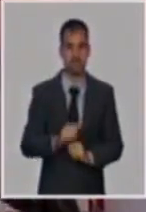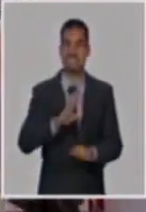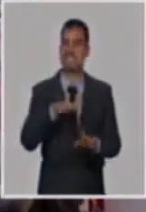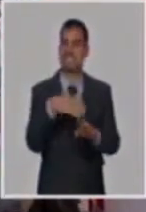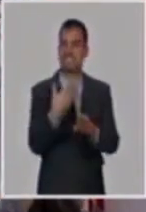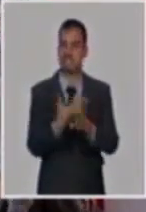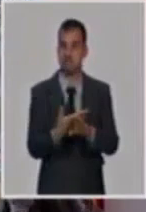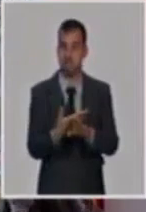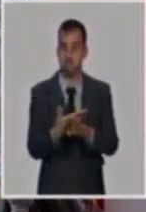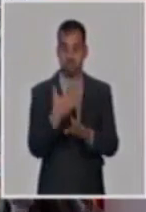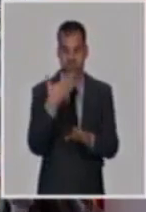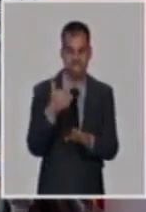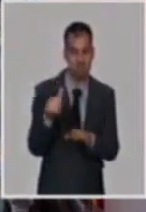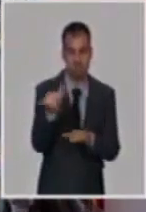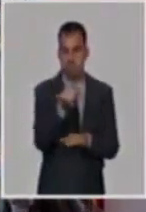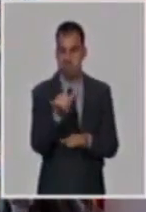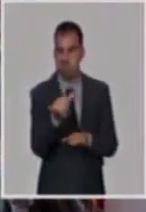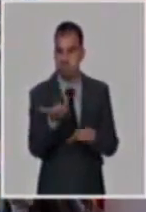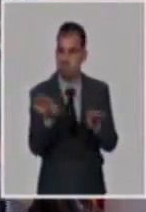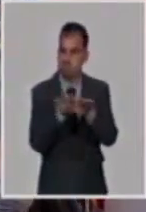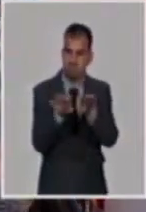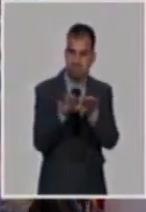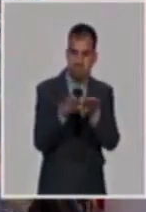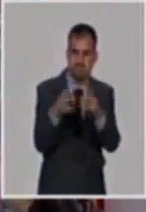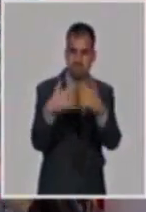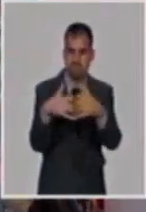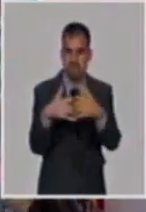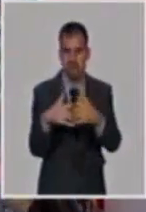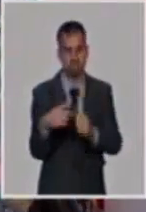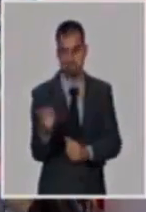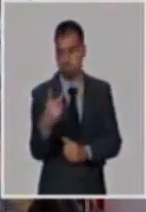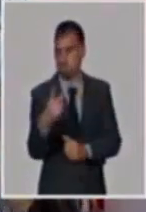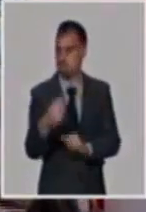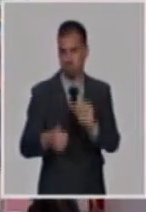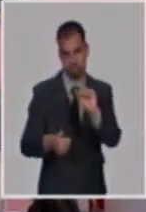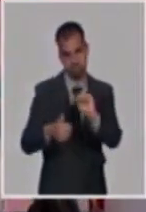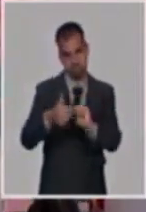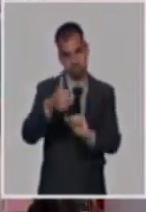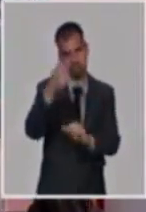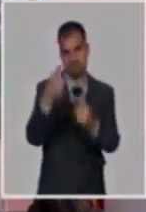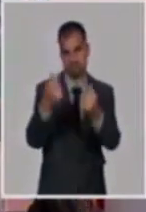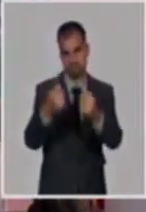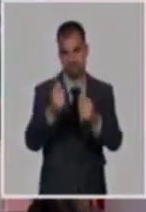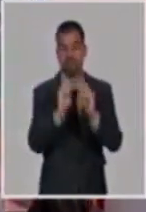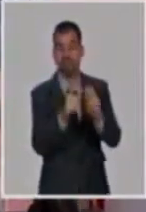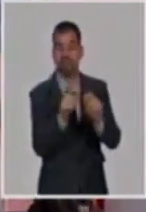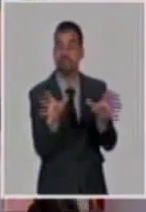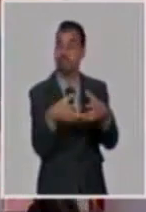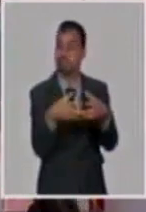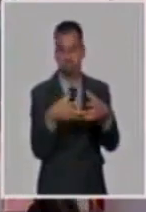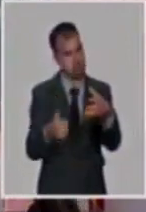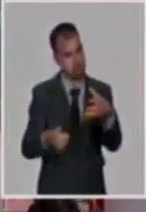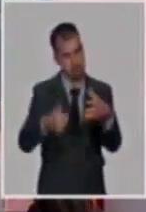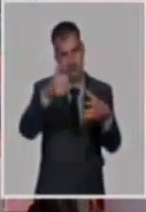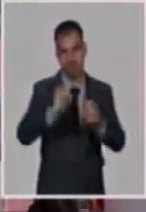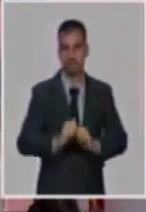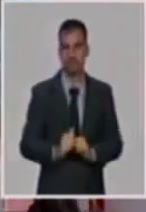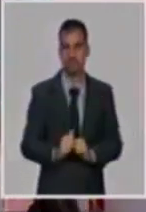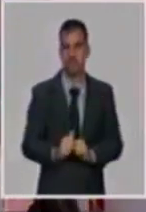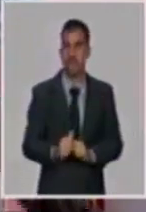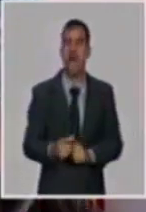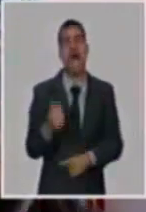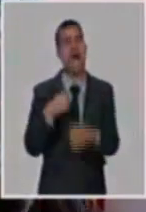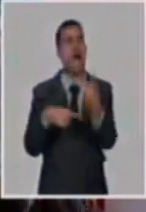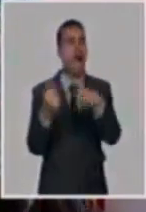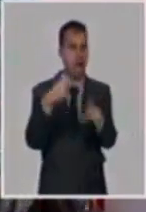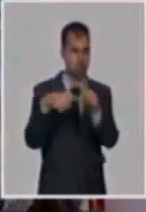masa de utilidad, se produce en todo un incremento de los precios de acopio. Hay productos que crecen 1,9 veces,